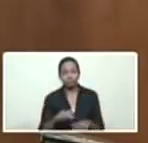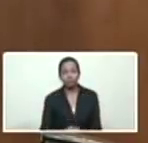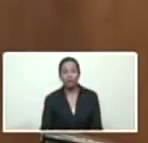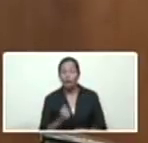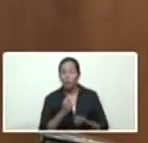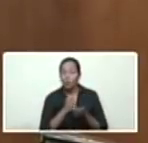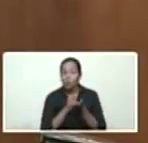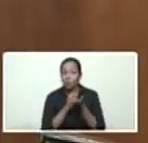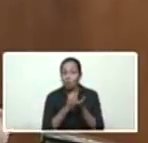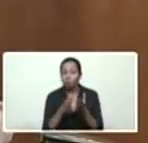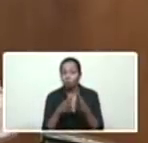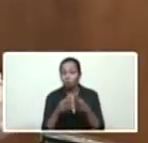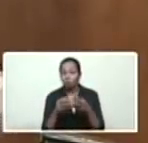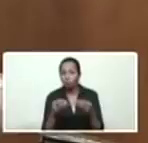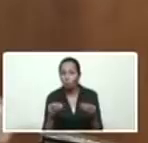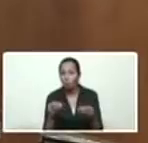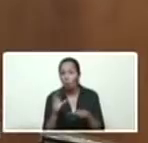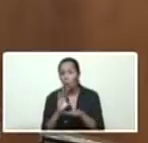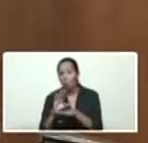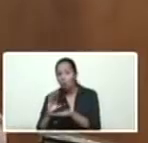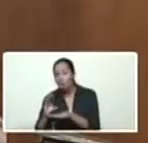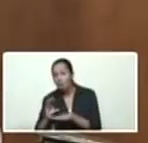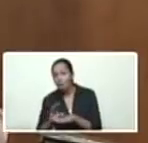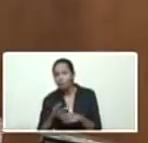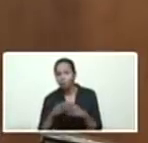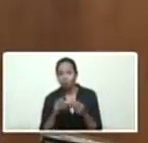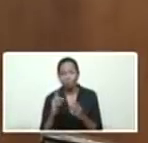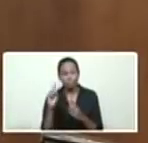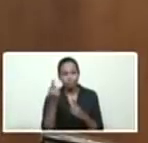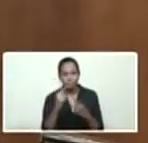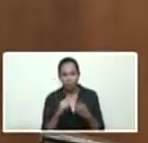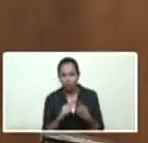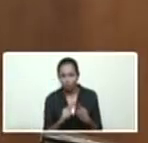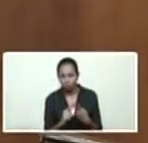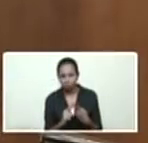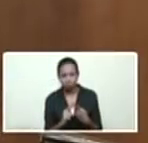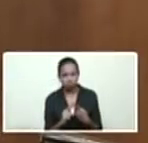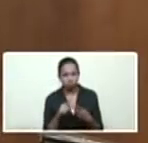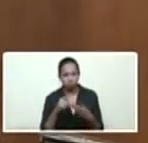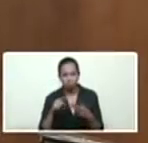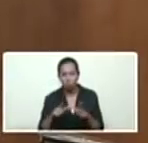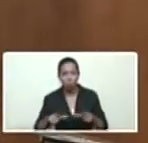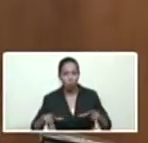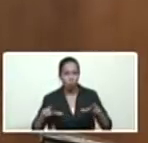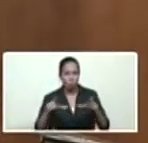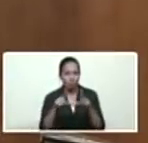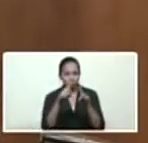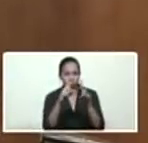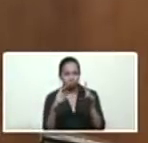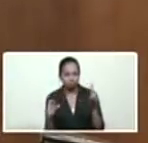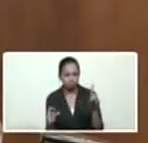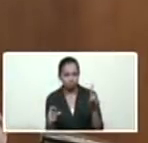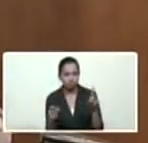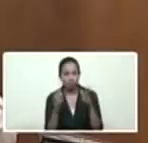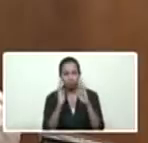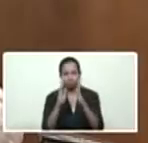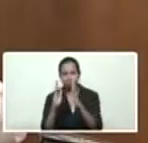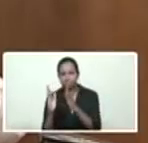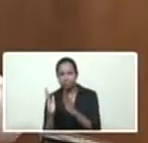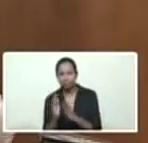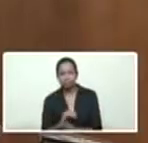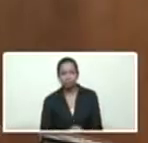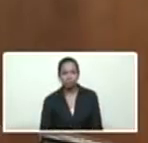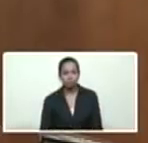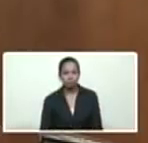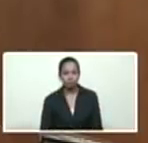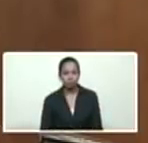Garantizando todo, pues. Garantizando la protección, en primer lugar, de las estaciones, sus estaciones eléctricas del país. Garantizando